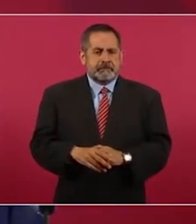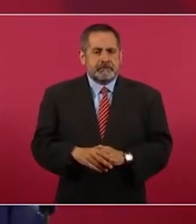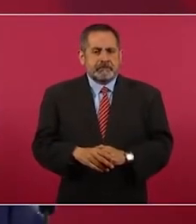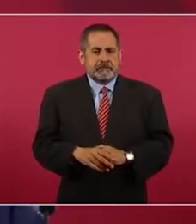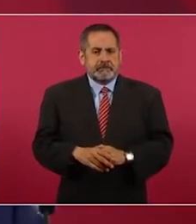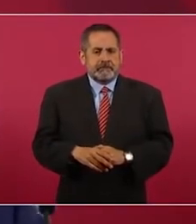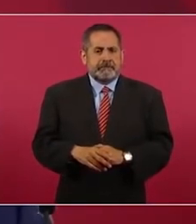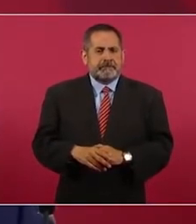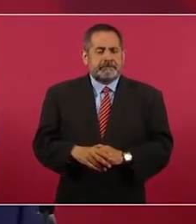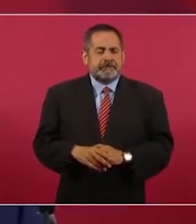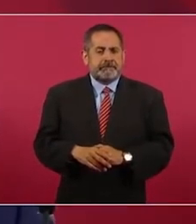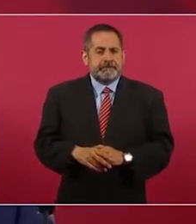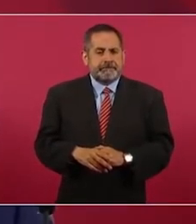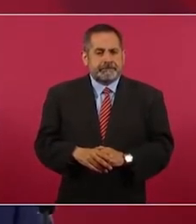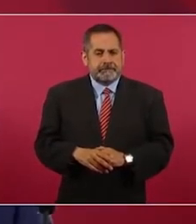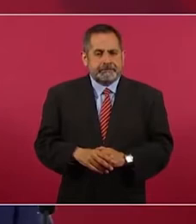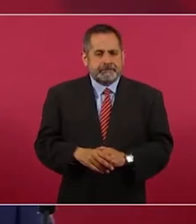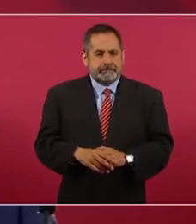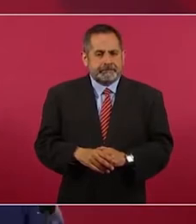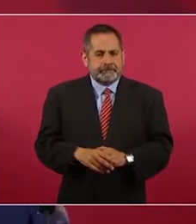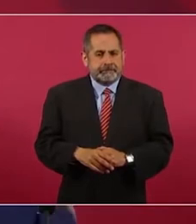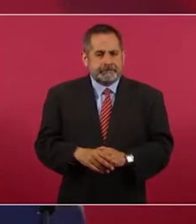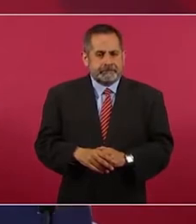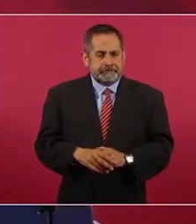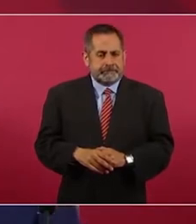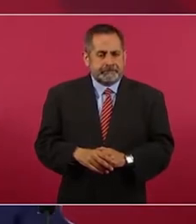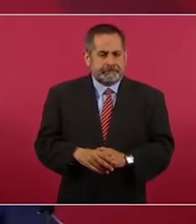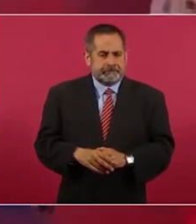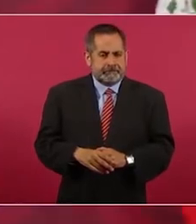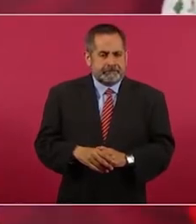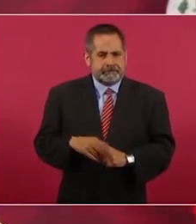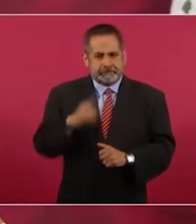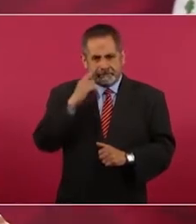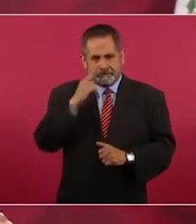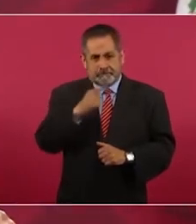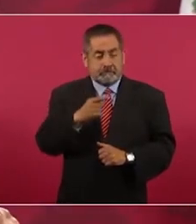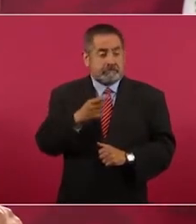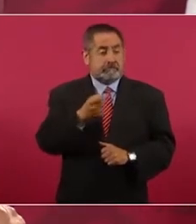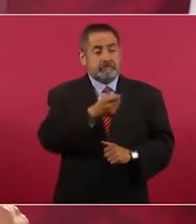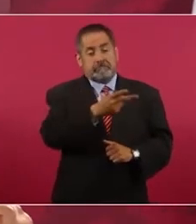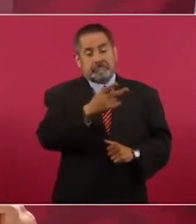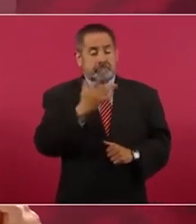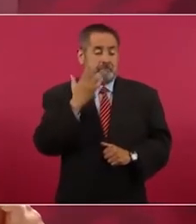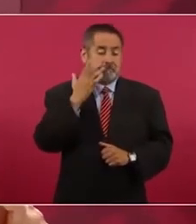Da hasta cierto prestigio.